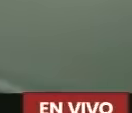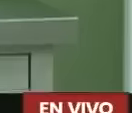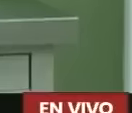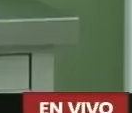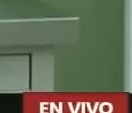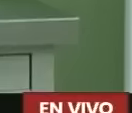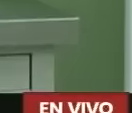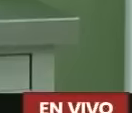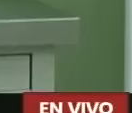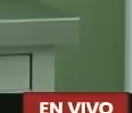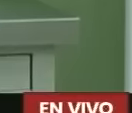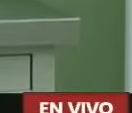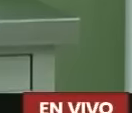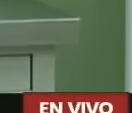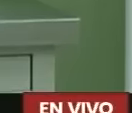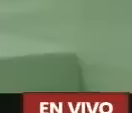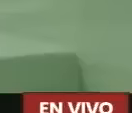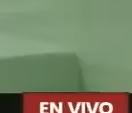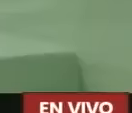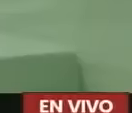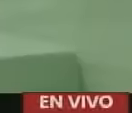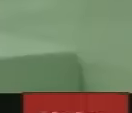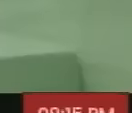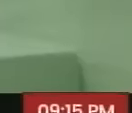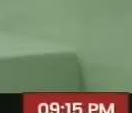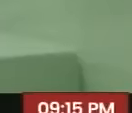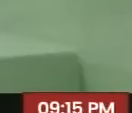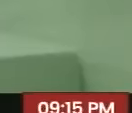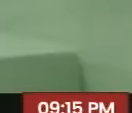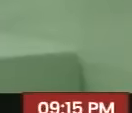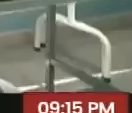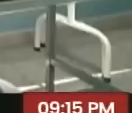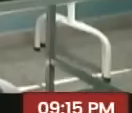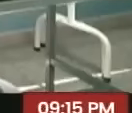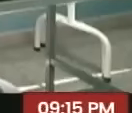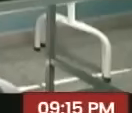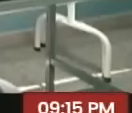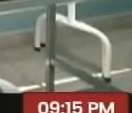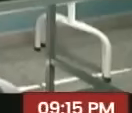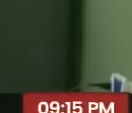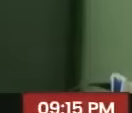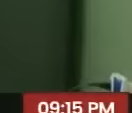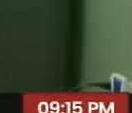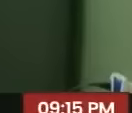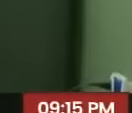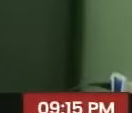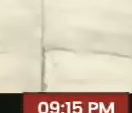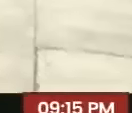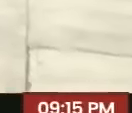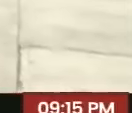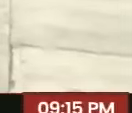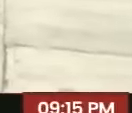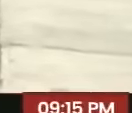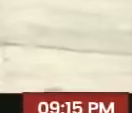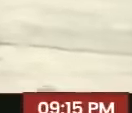equipo de salud y obreros y empleados que elaboran en este centro de salud.